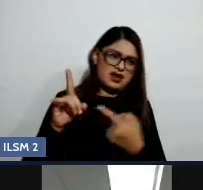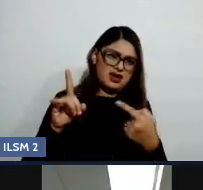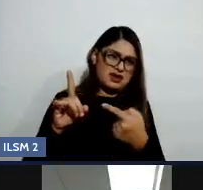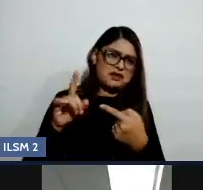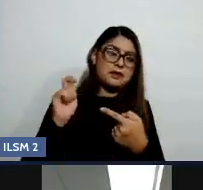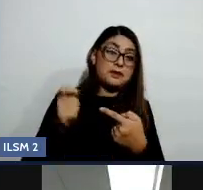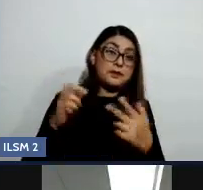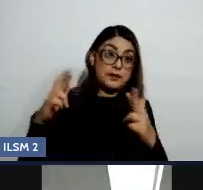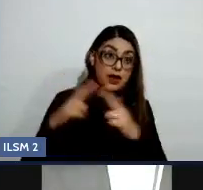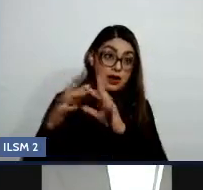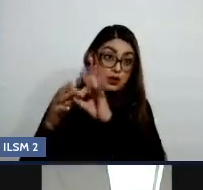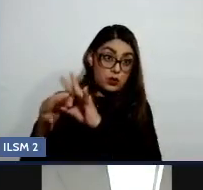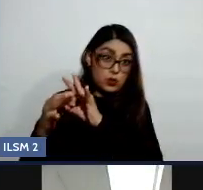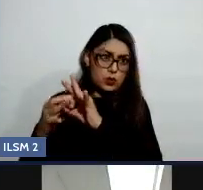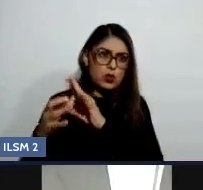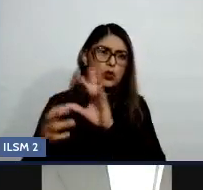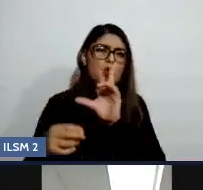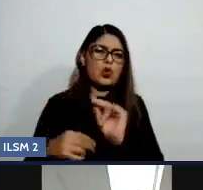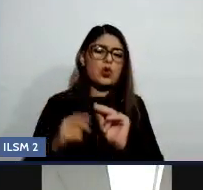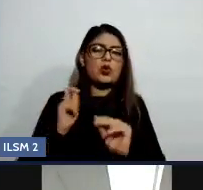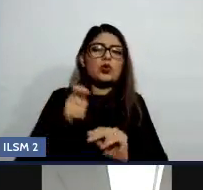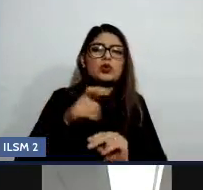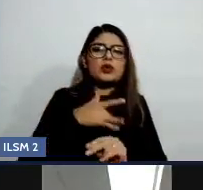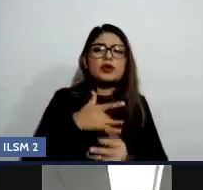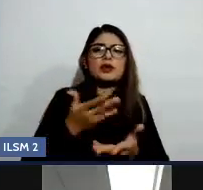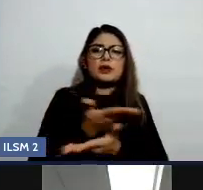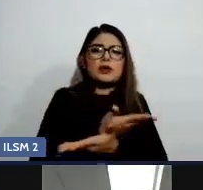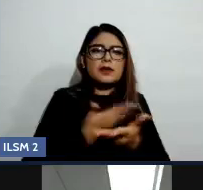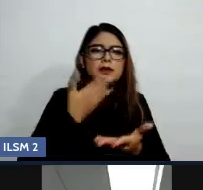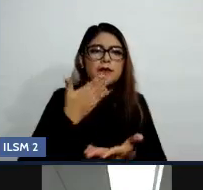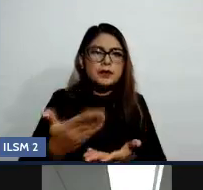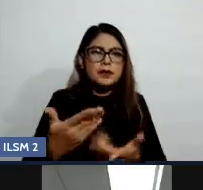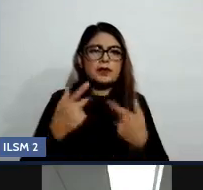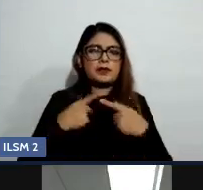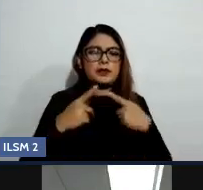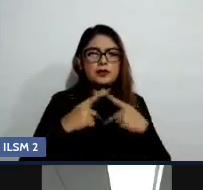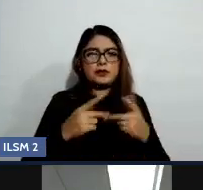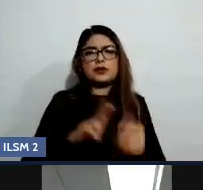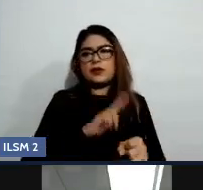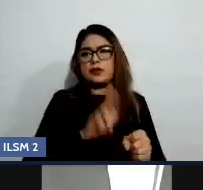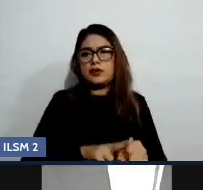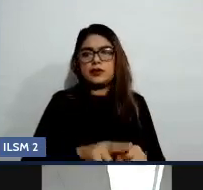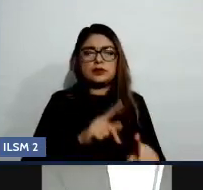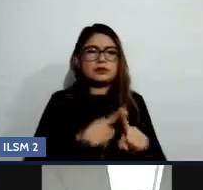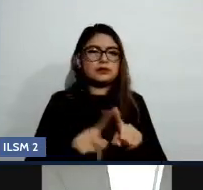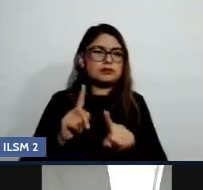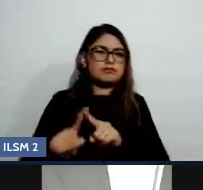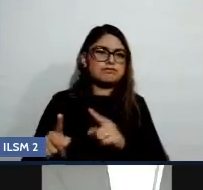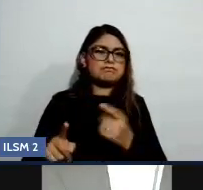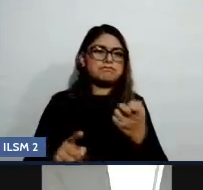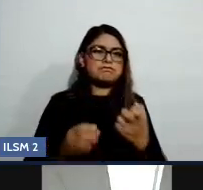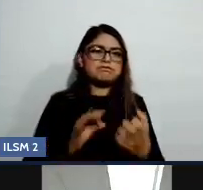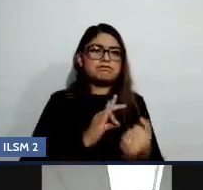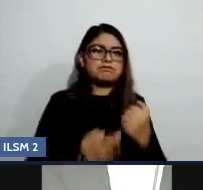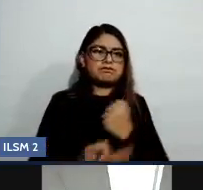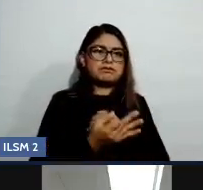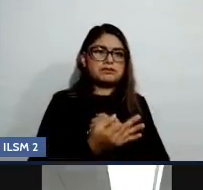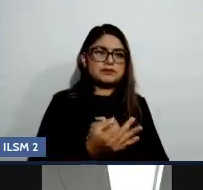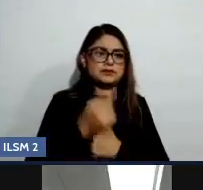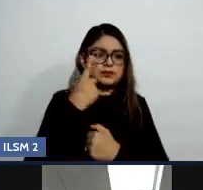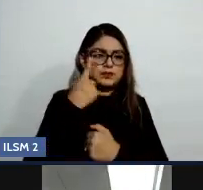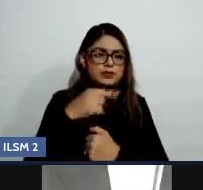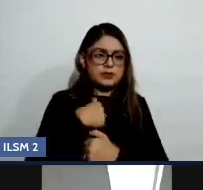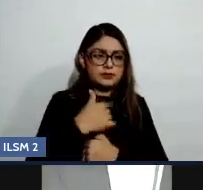el sentir esta fraternidad con alguien, con la naturaleza, incluso alimenta nuestra espiritualidad también.